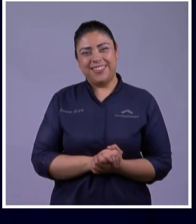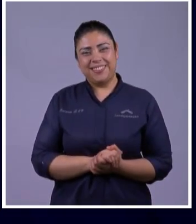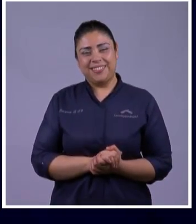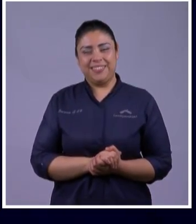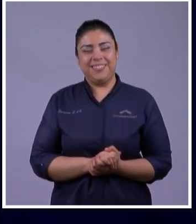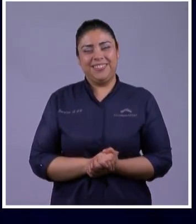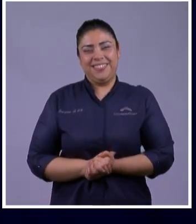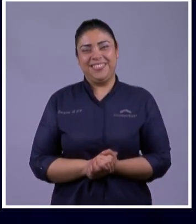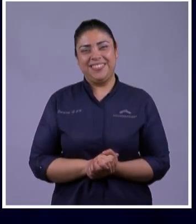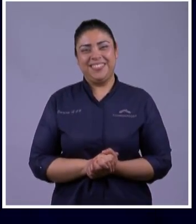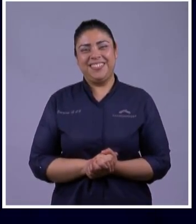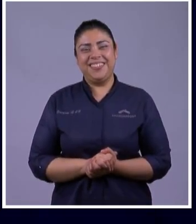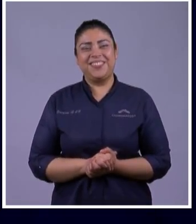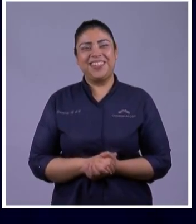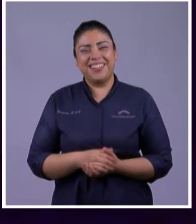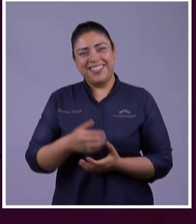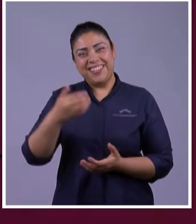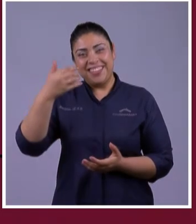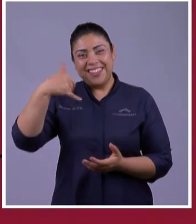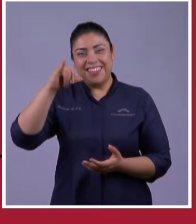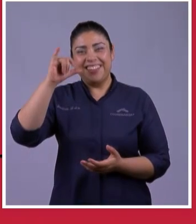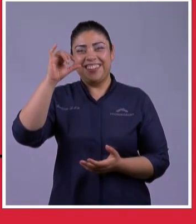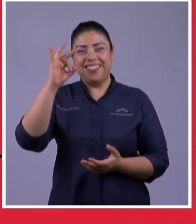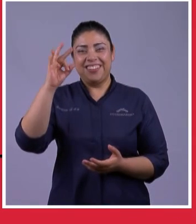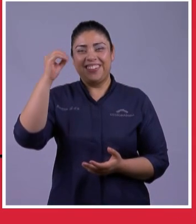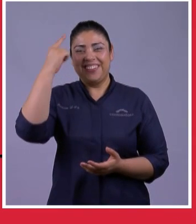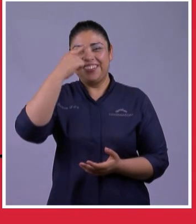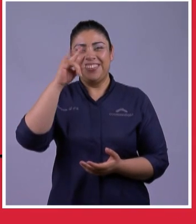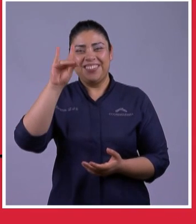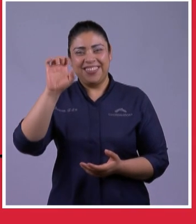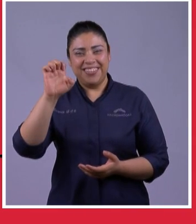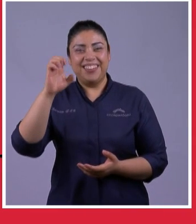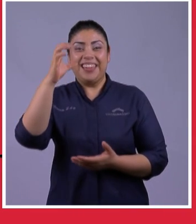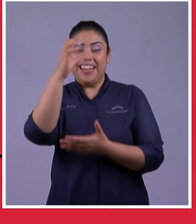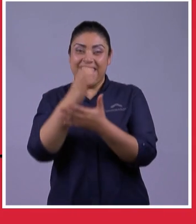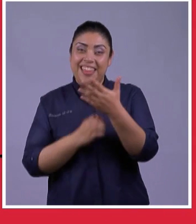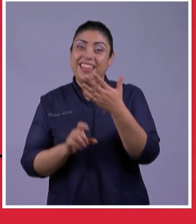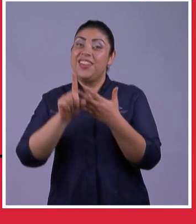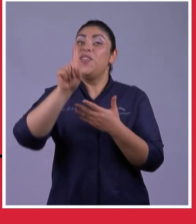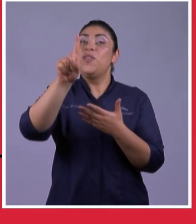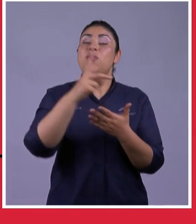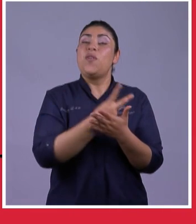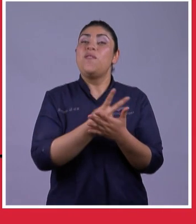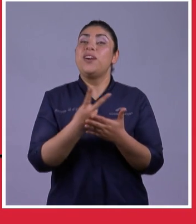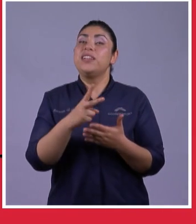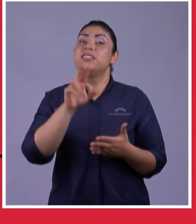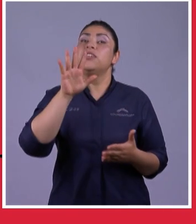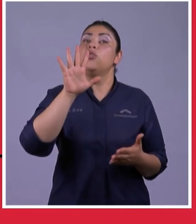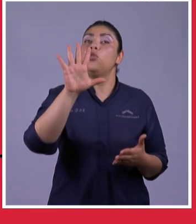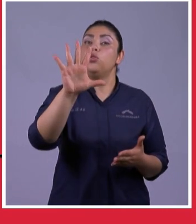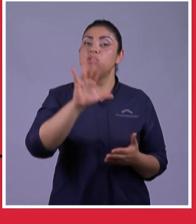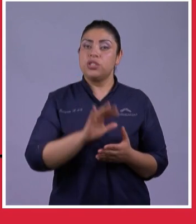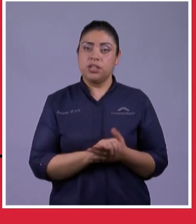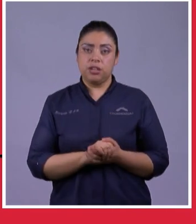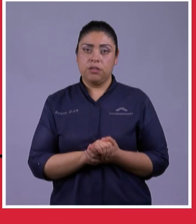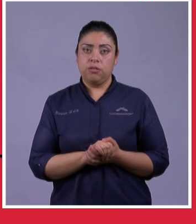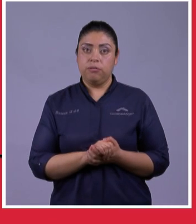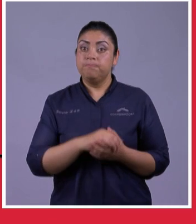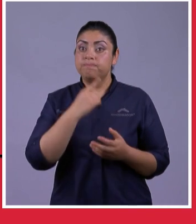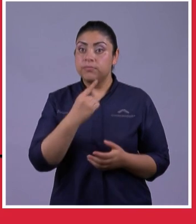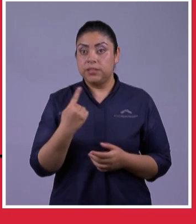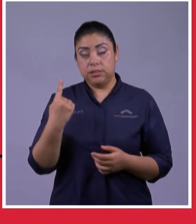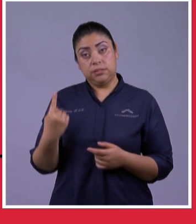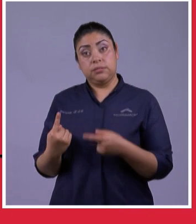Josué Josué 5 Dice Nadie te podrá Hacer frente En todos los días De tu vida Como estuve Con Moisés